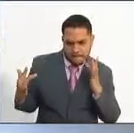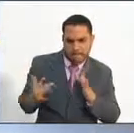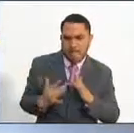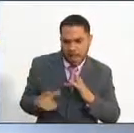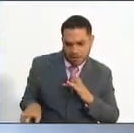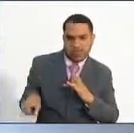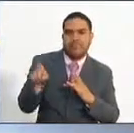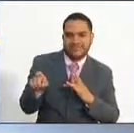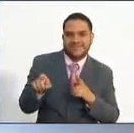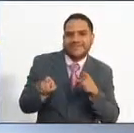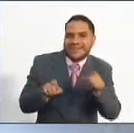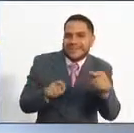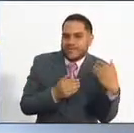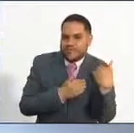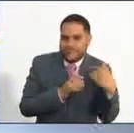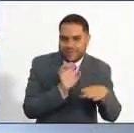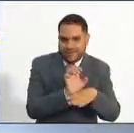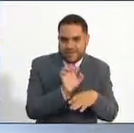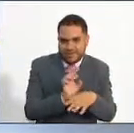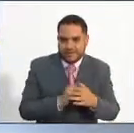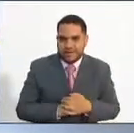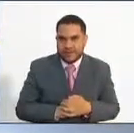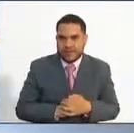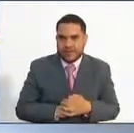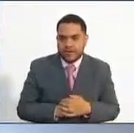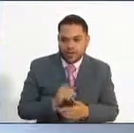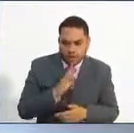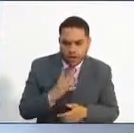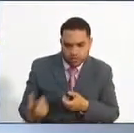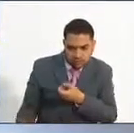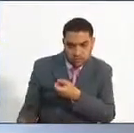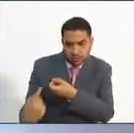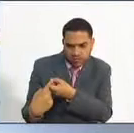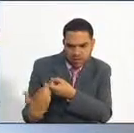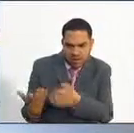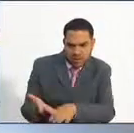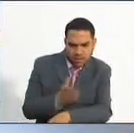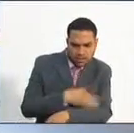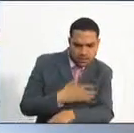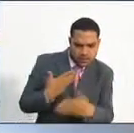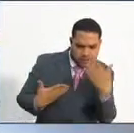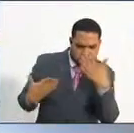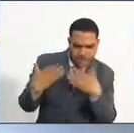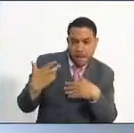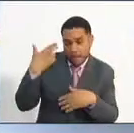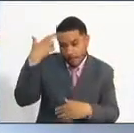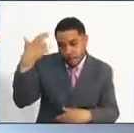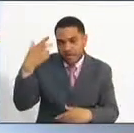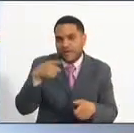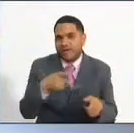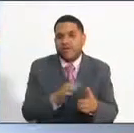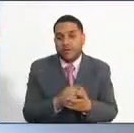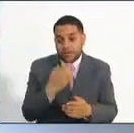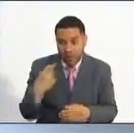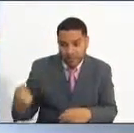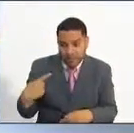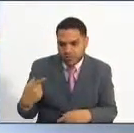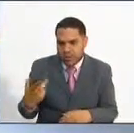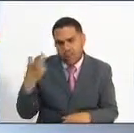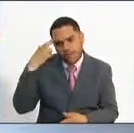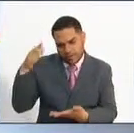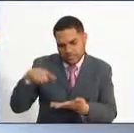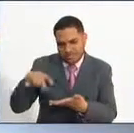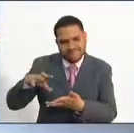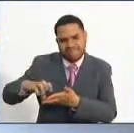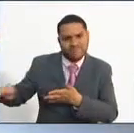poder recibir al aspirante en el concurso. Entonces, cuando el señor aspirante me pregunta que por qué dejamos por fuera su profesión,